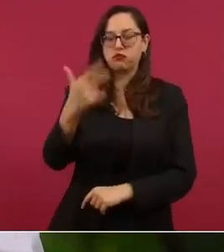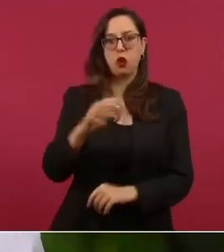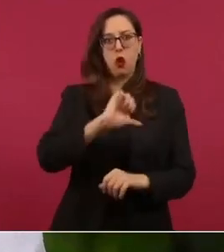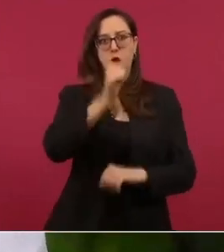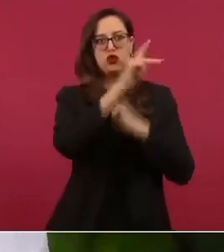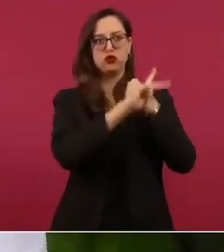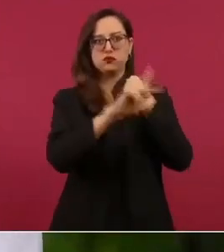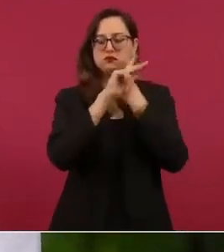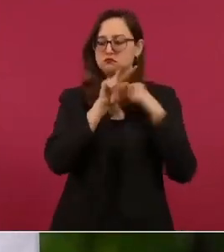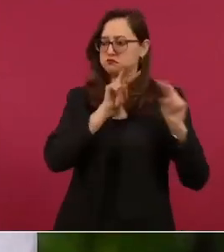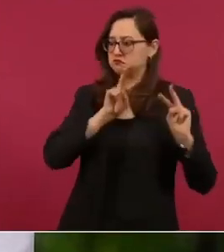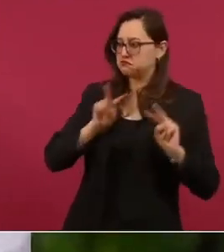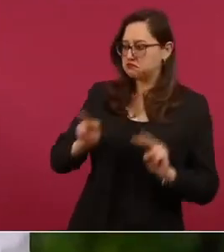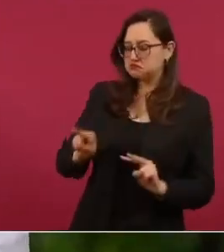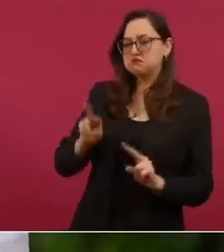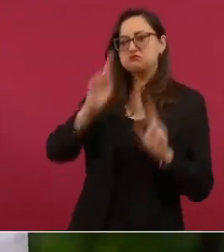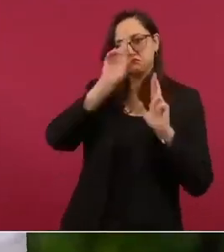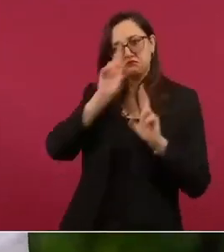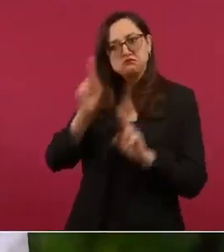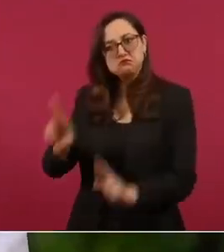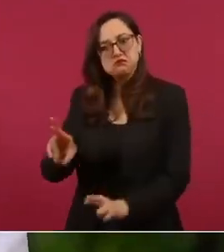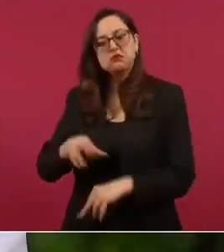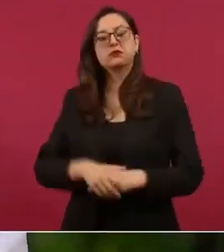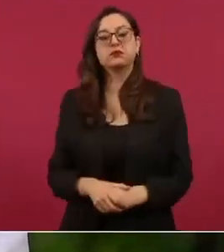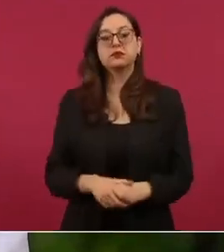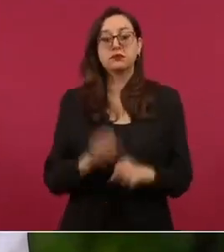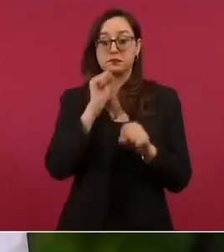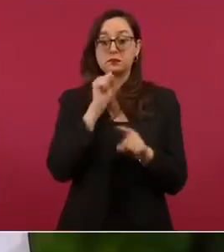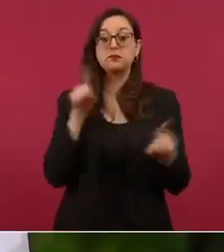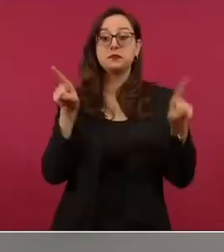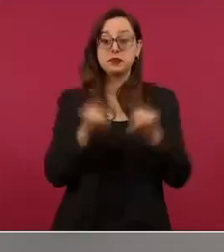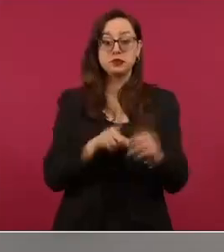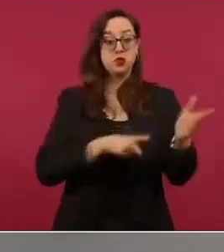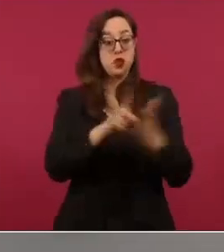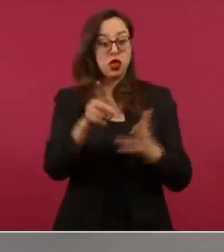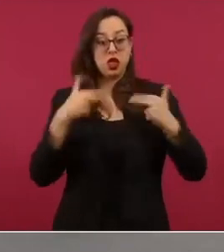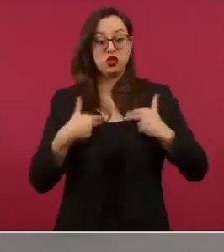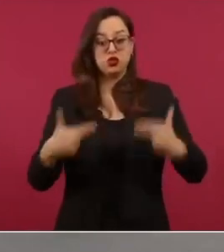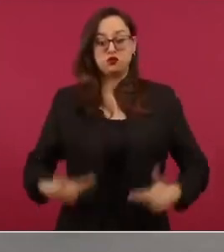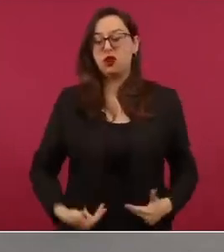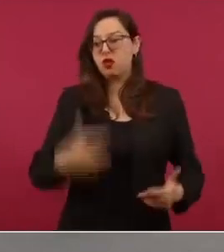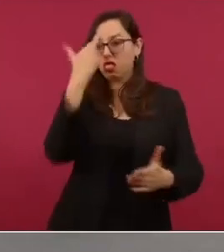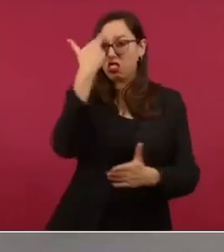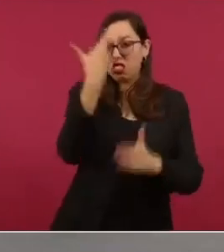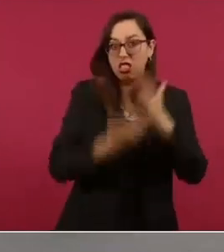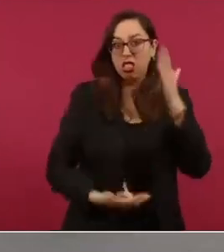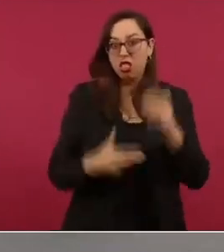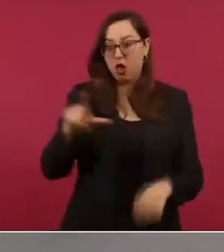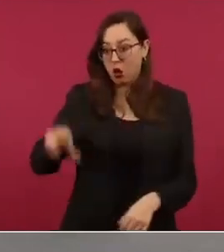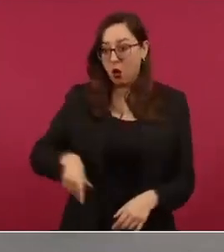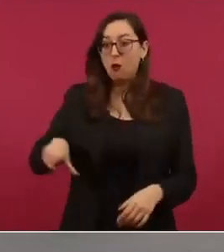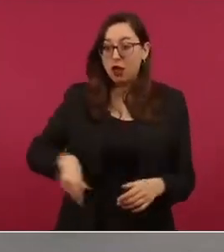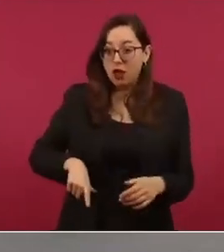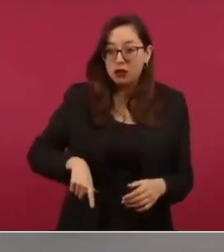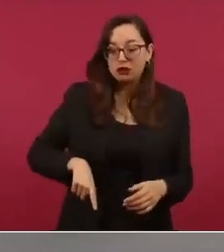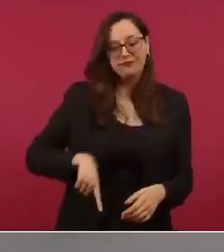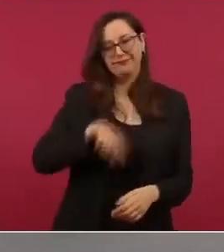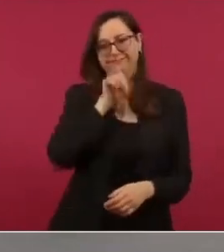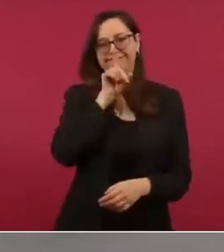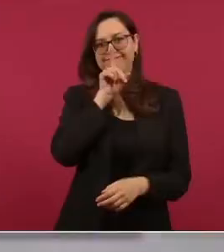el principal violador de los derechos humanos el aumento al salario